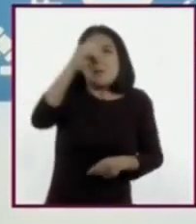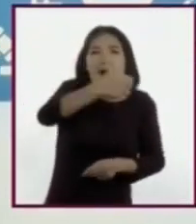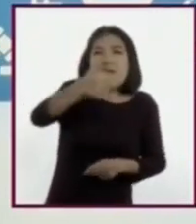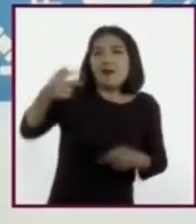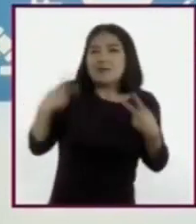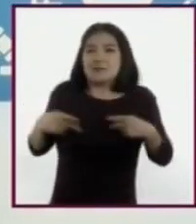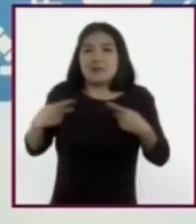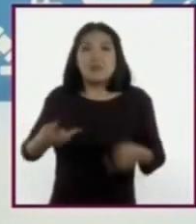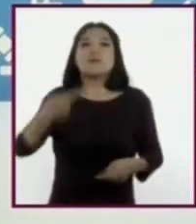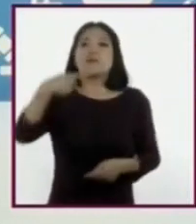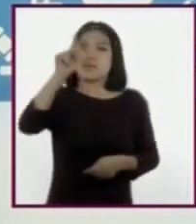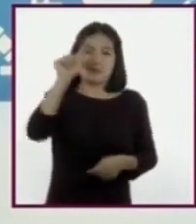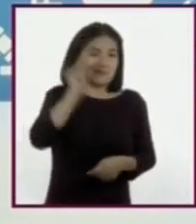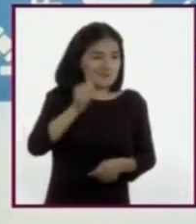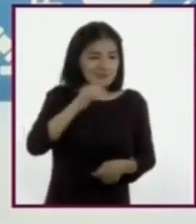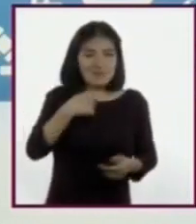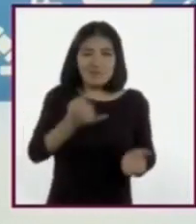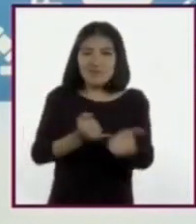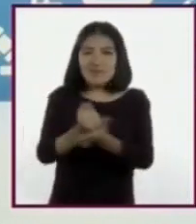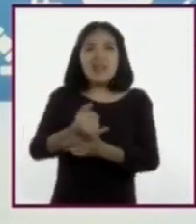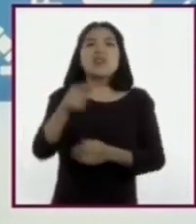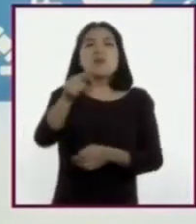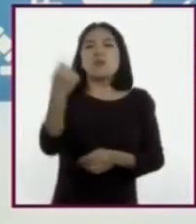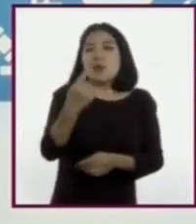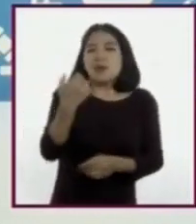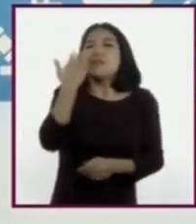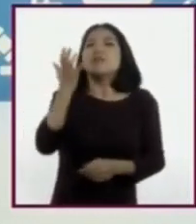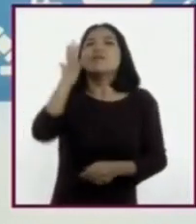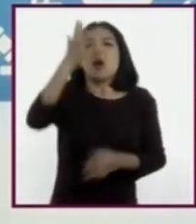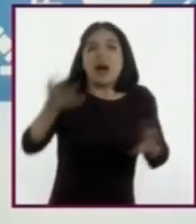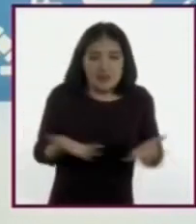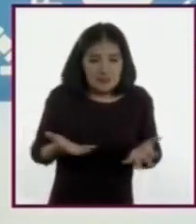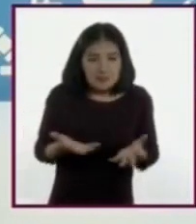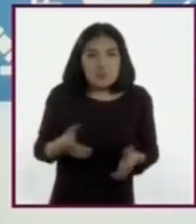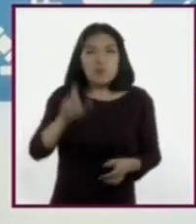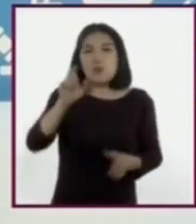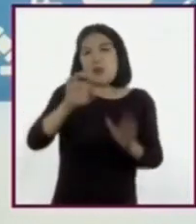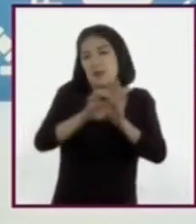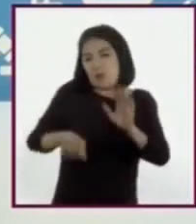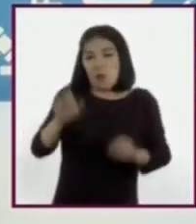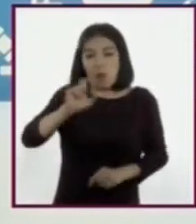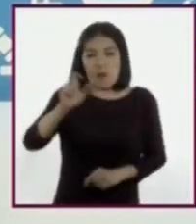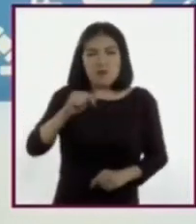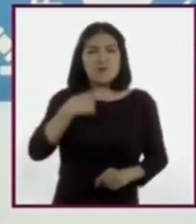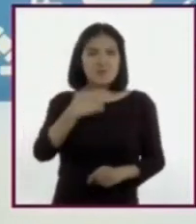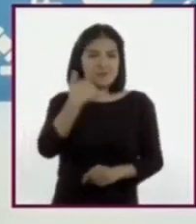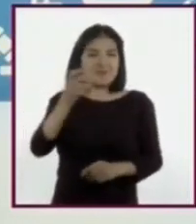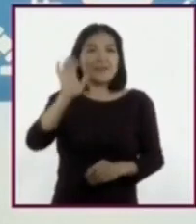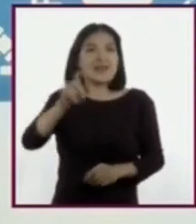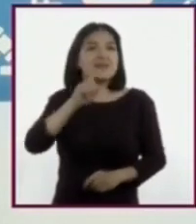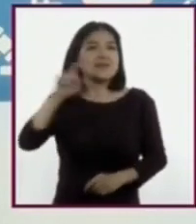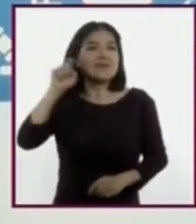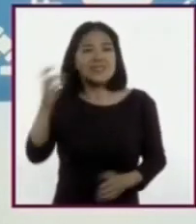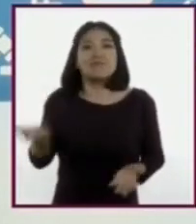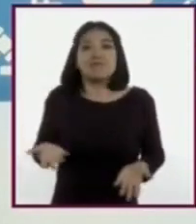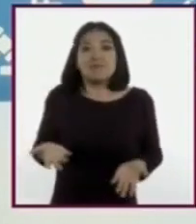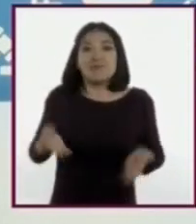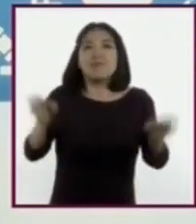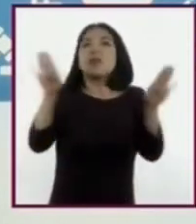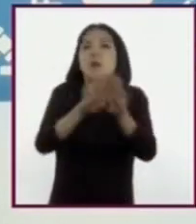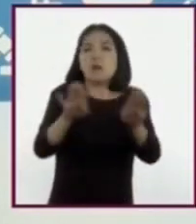podremos decidir qué queremos hacer. ¿Cuándo y cómo ejercer una vida sexual activa? ¿Cómo?